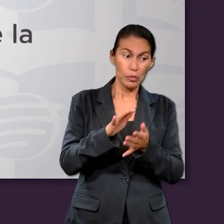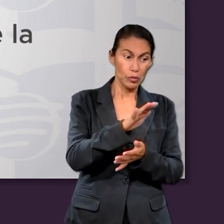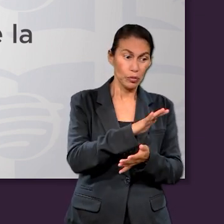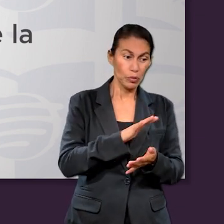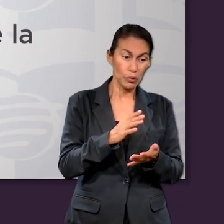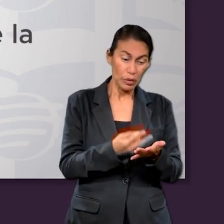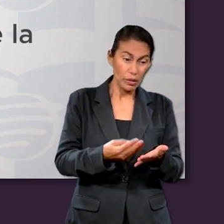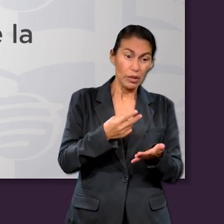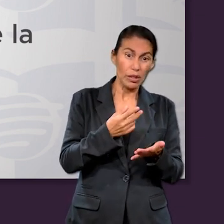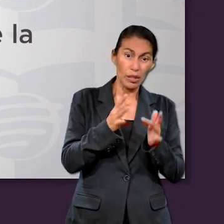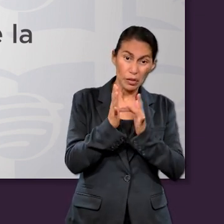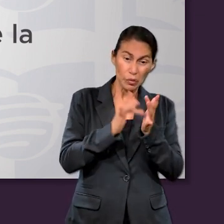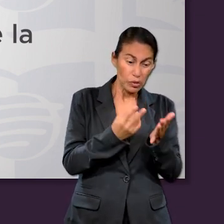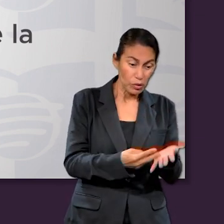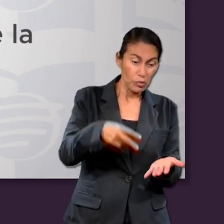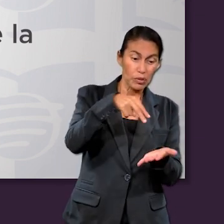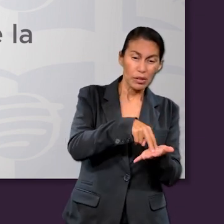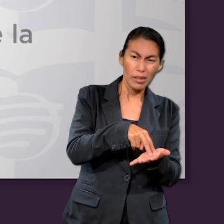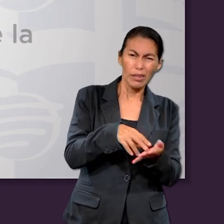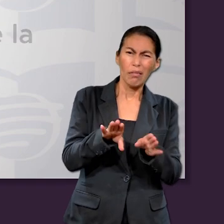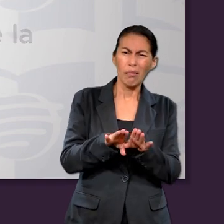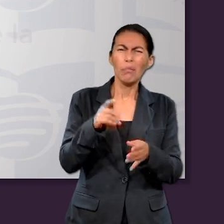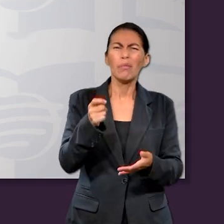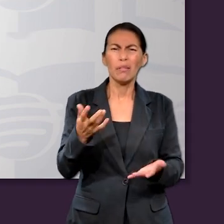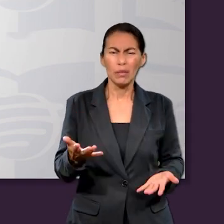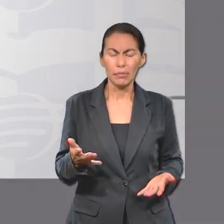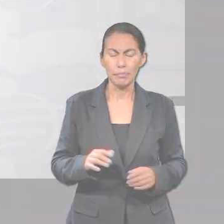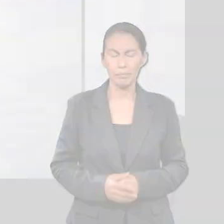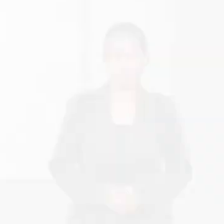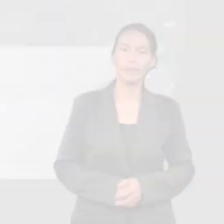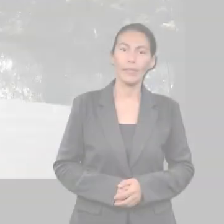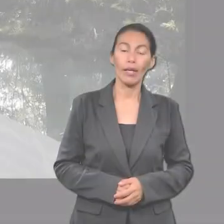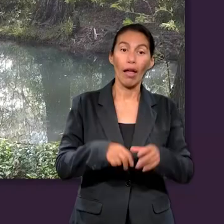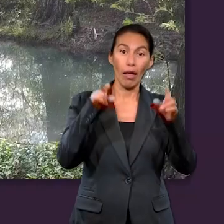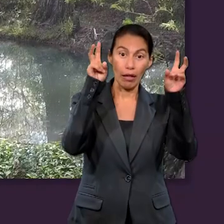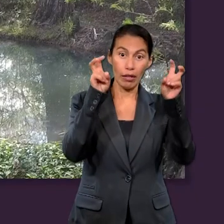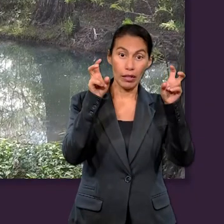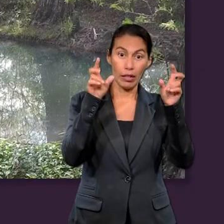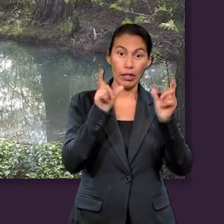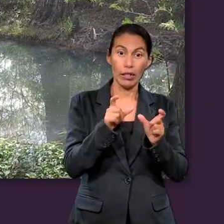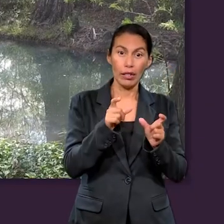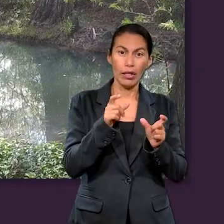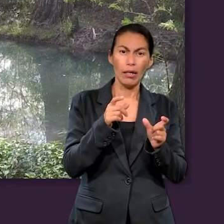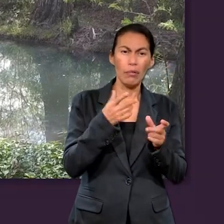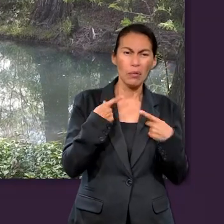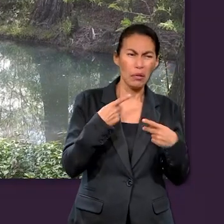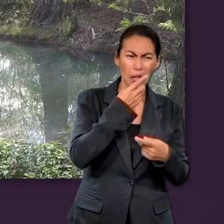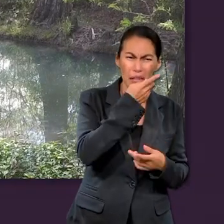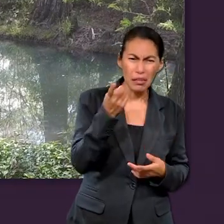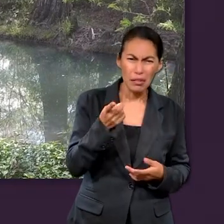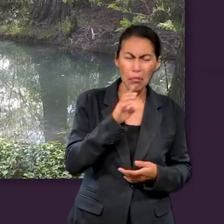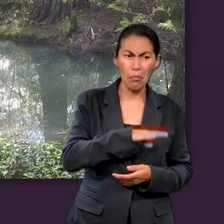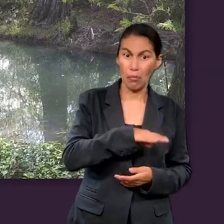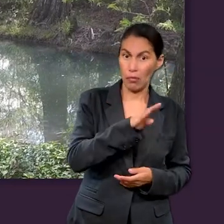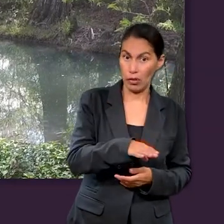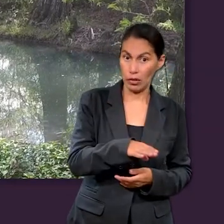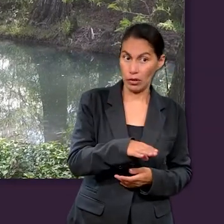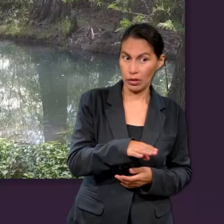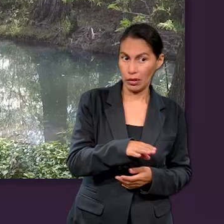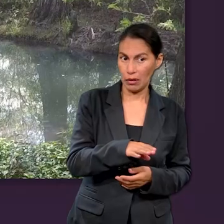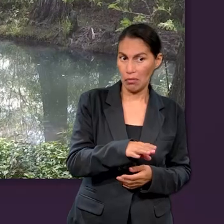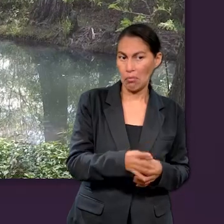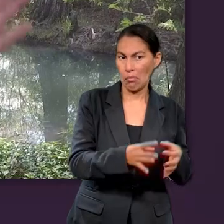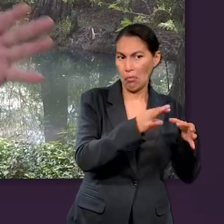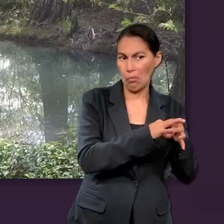incluso antes de la resurrección de Jesús? Una frase muy popular en nuestra cultura es La